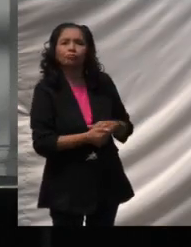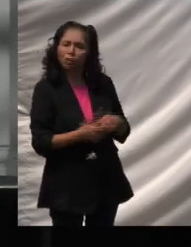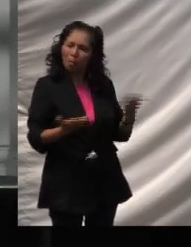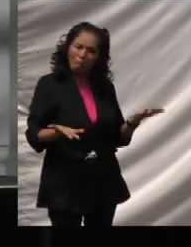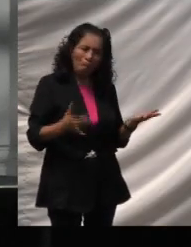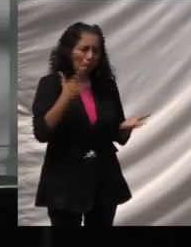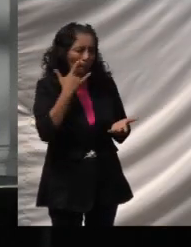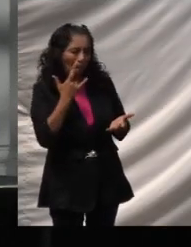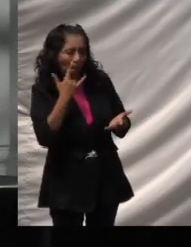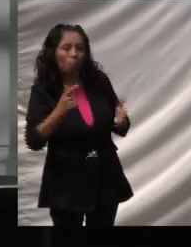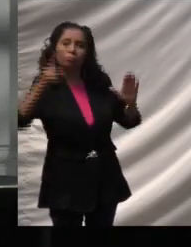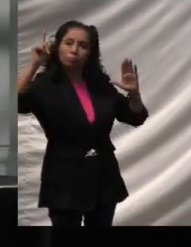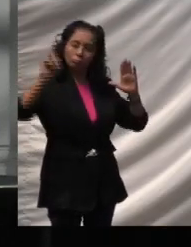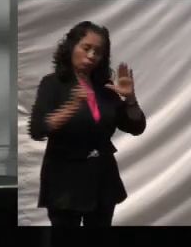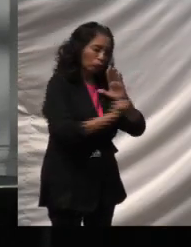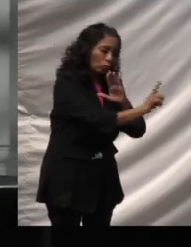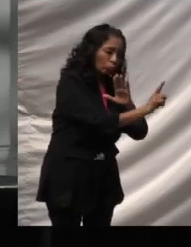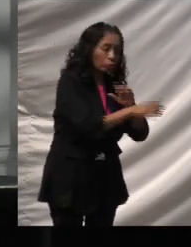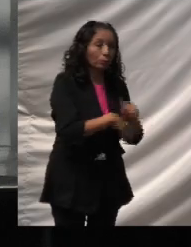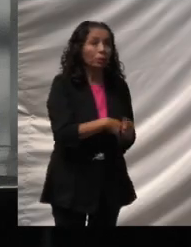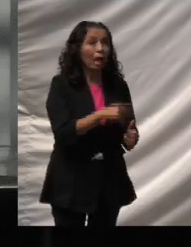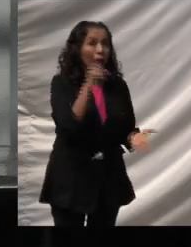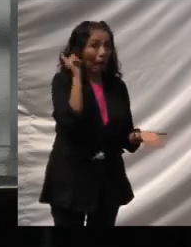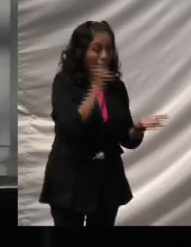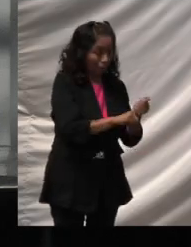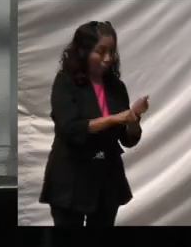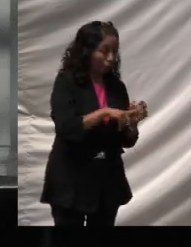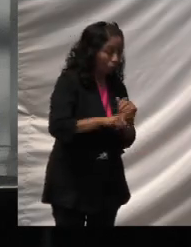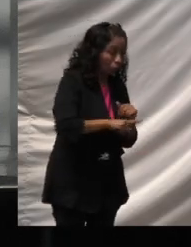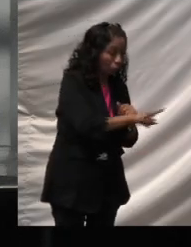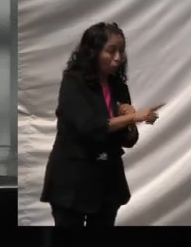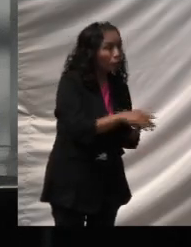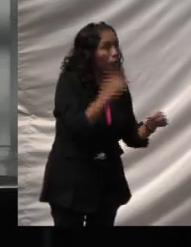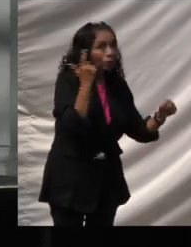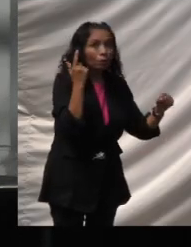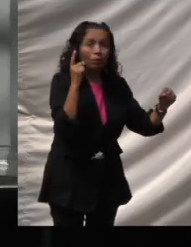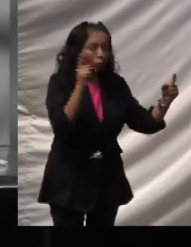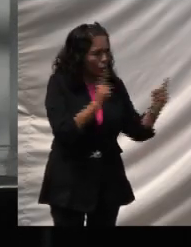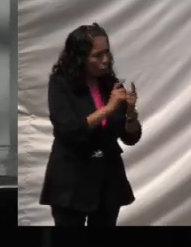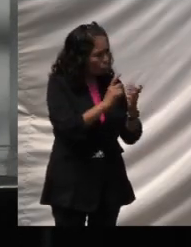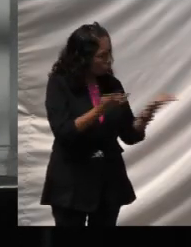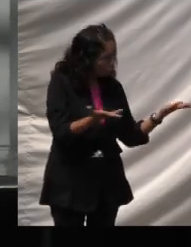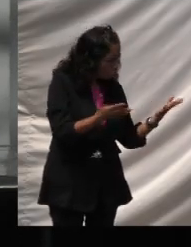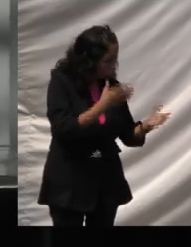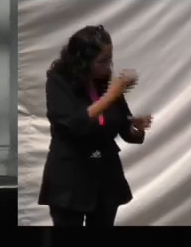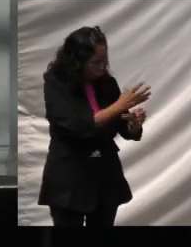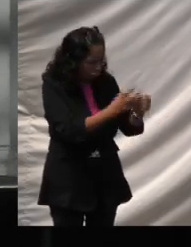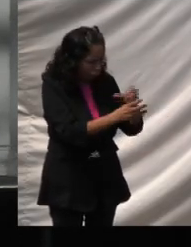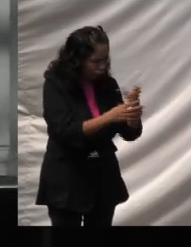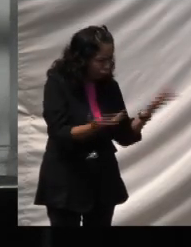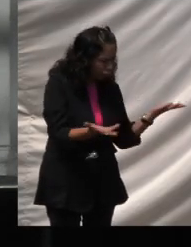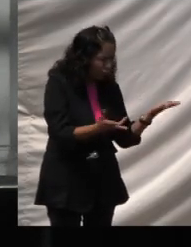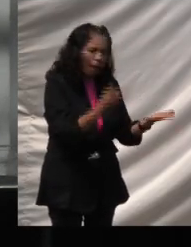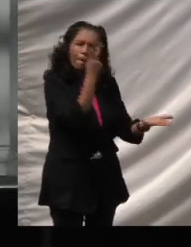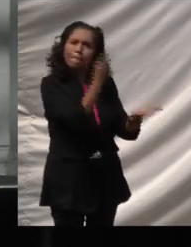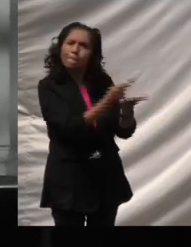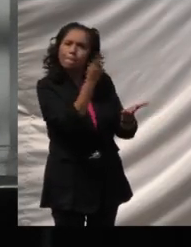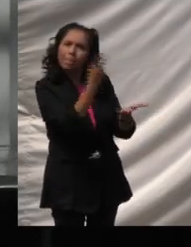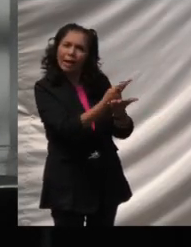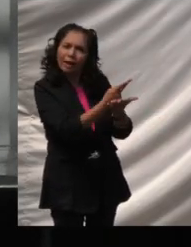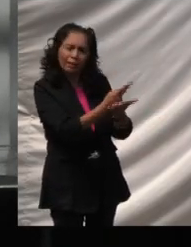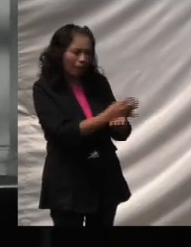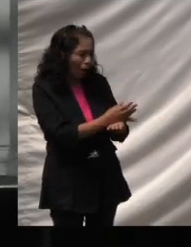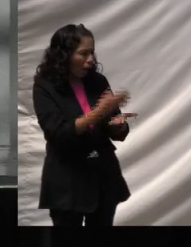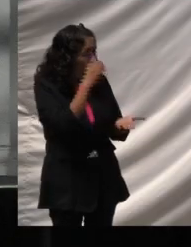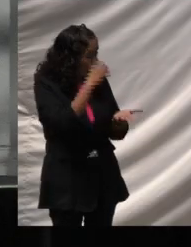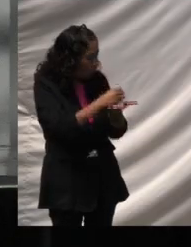dentro. Una vez, adentro de la cueva, se encontró con unos minerales, como la plata y el